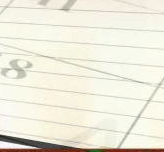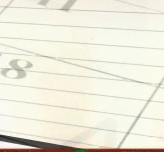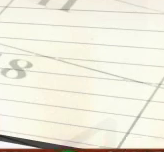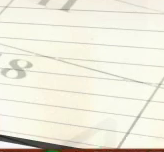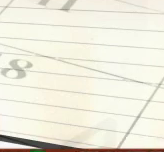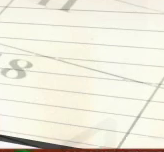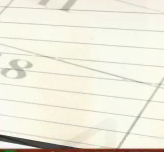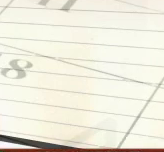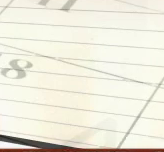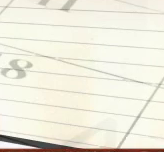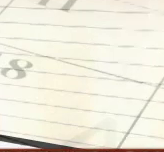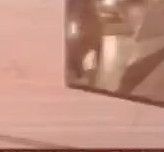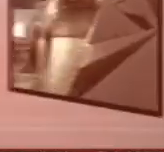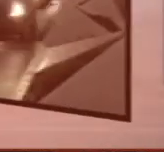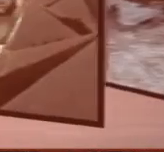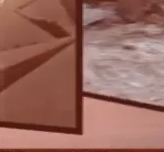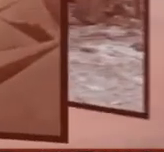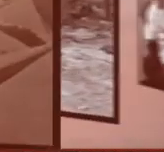a nuestro resumen.